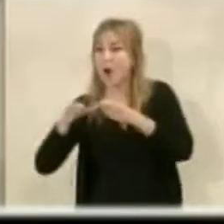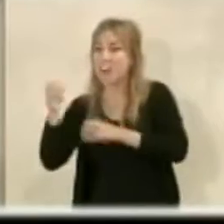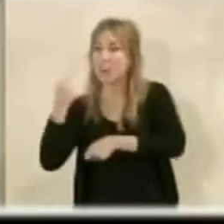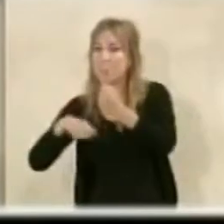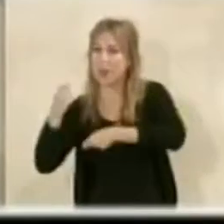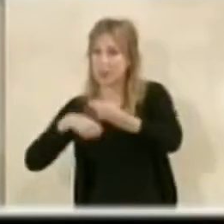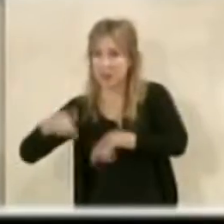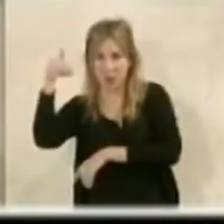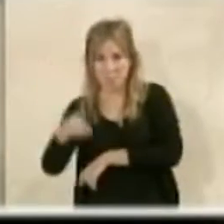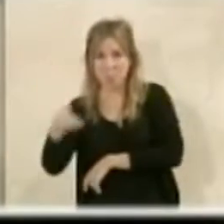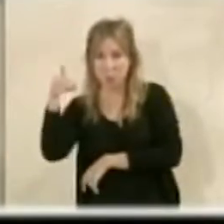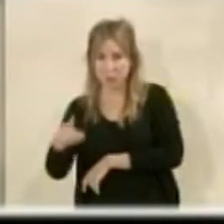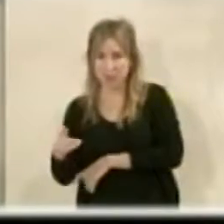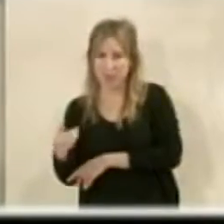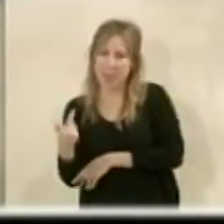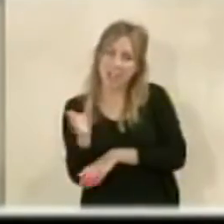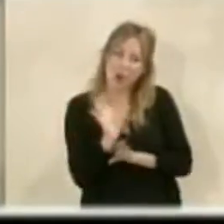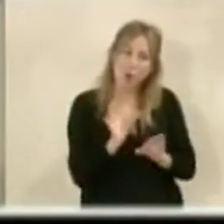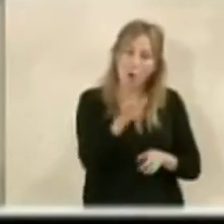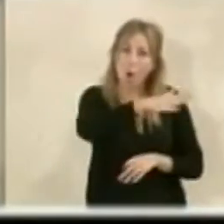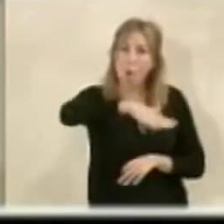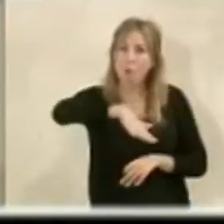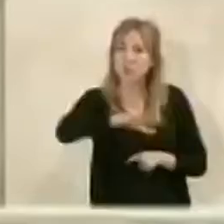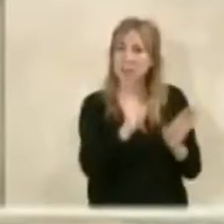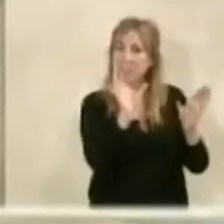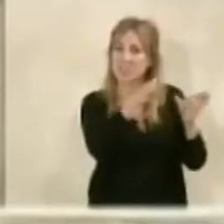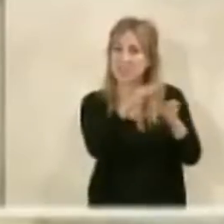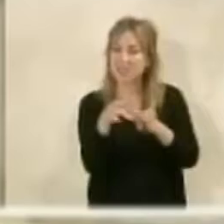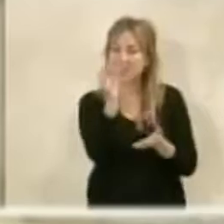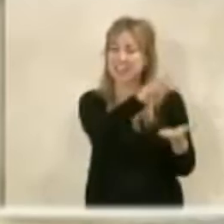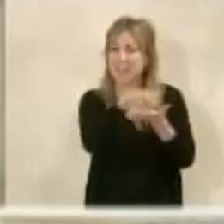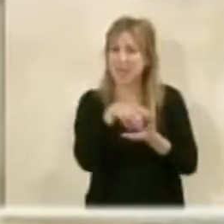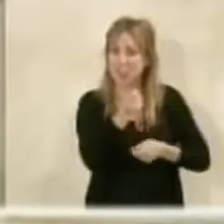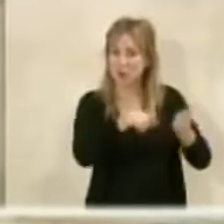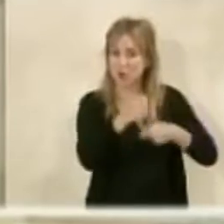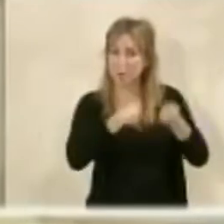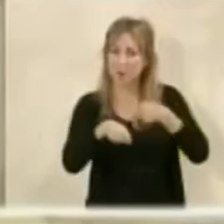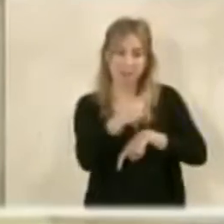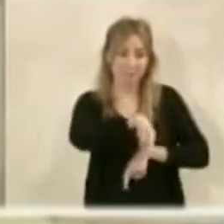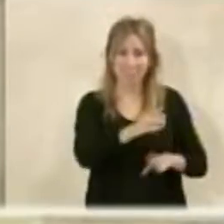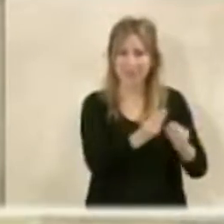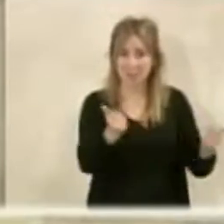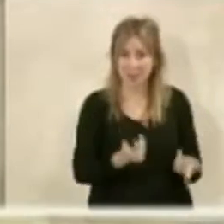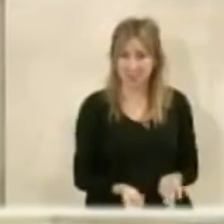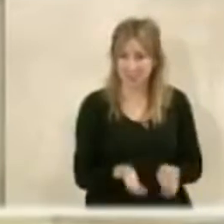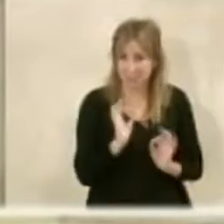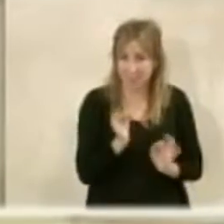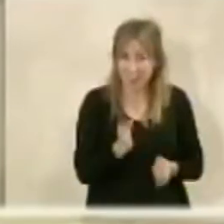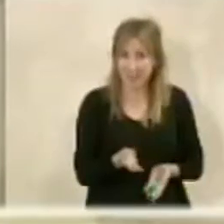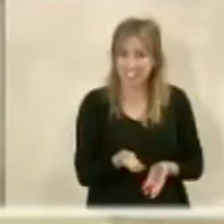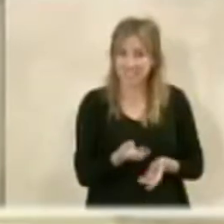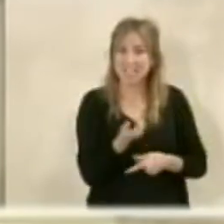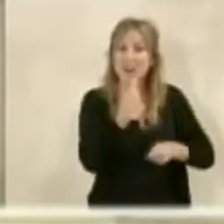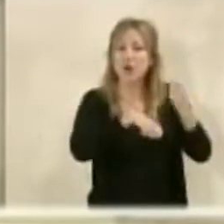importante hay parte de un comercio, en concreto en Almería, que desaparece. Y si desaparece el pequeño